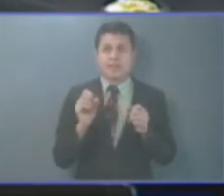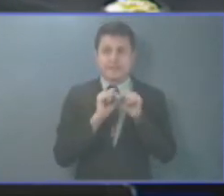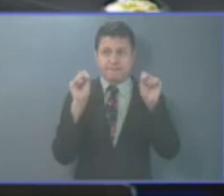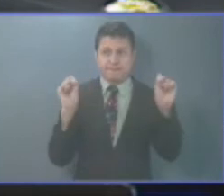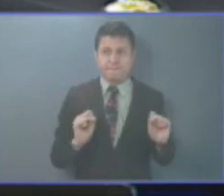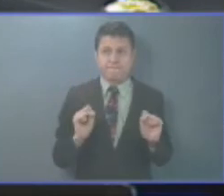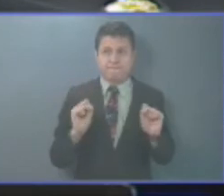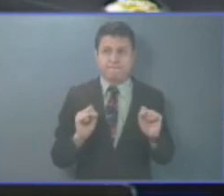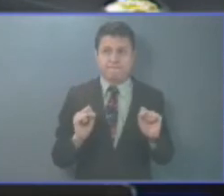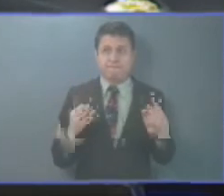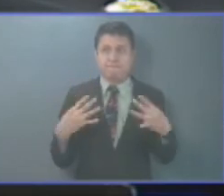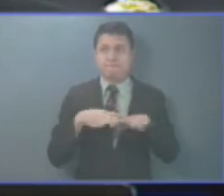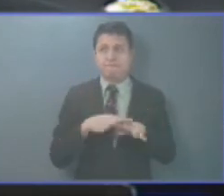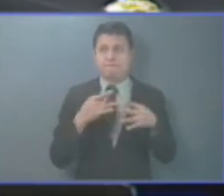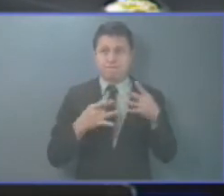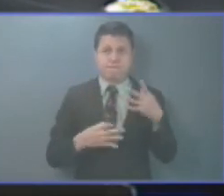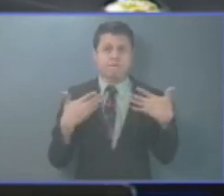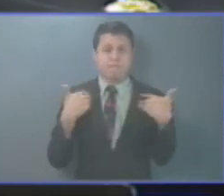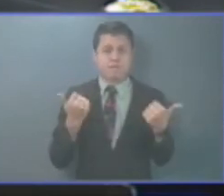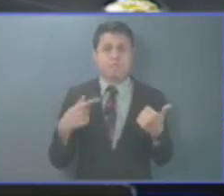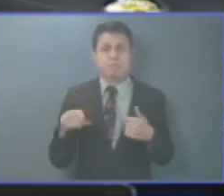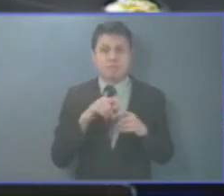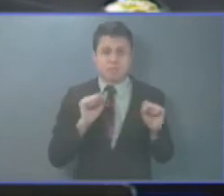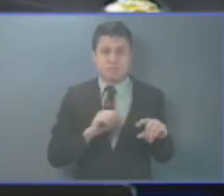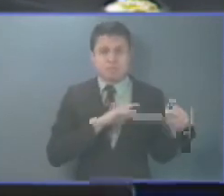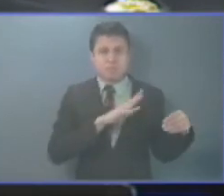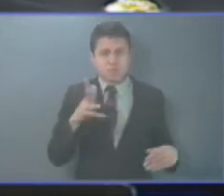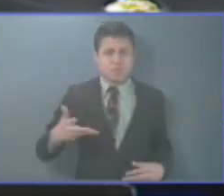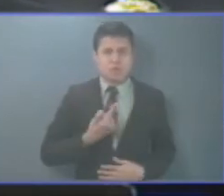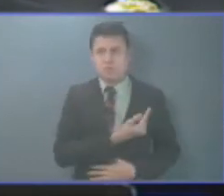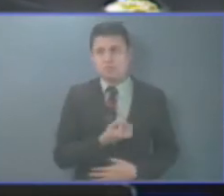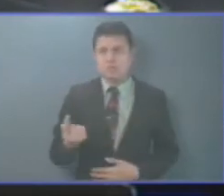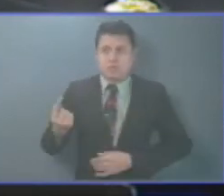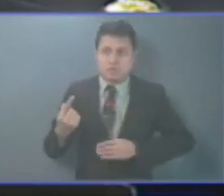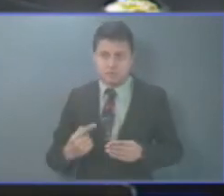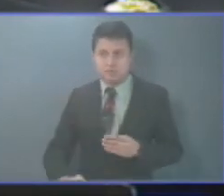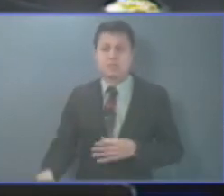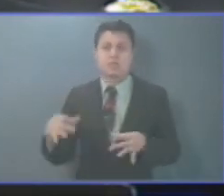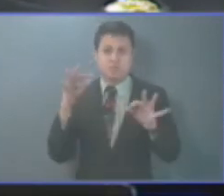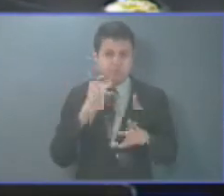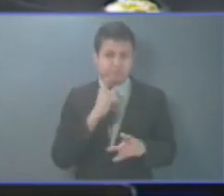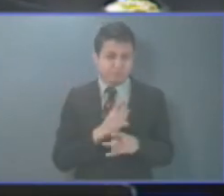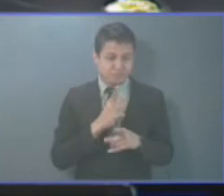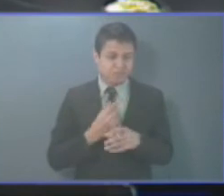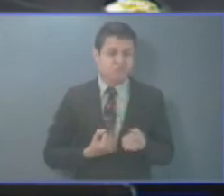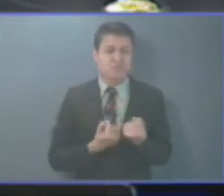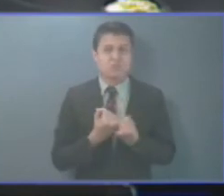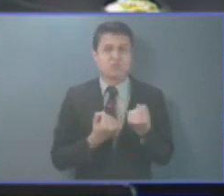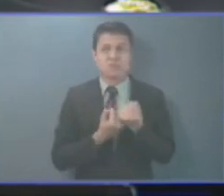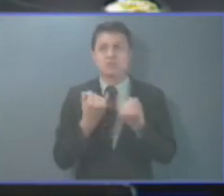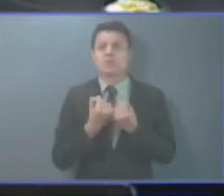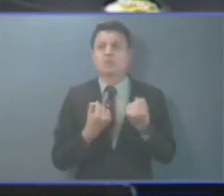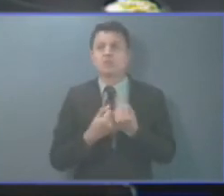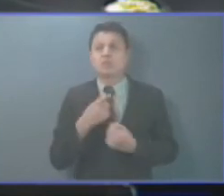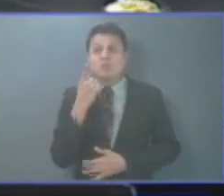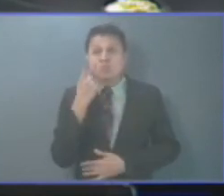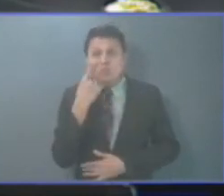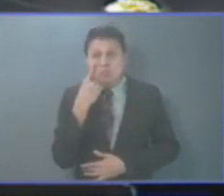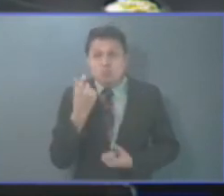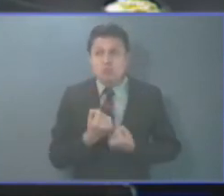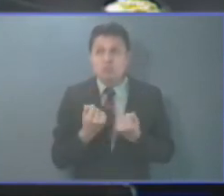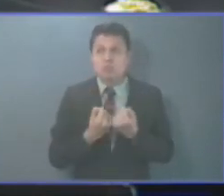Nacional Integrado de Salud para que le dé a todas estas personas la debida asistencia preventiva,